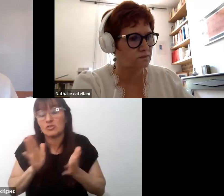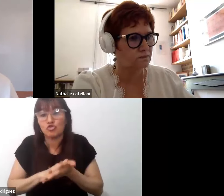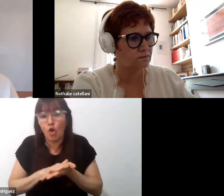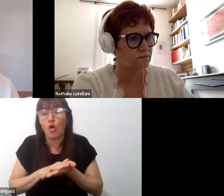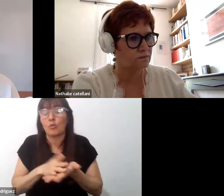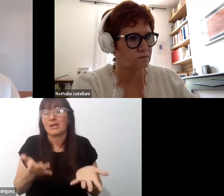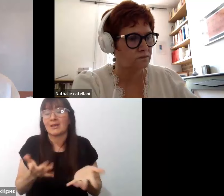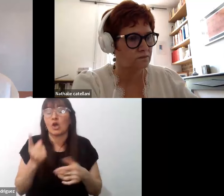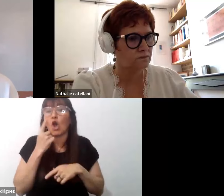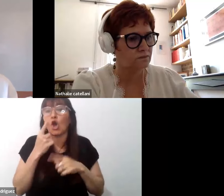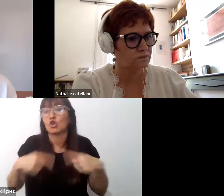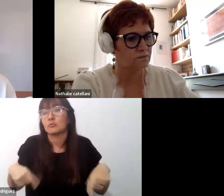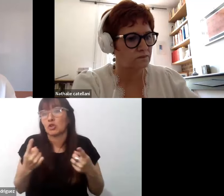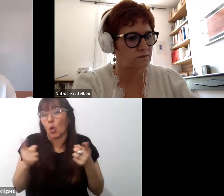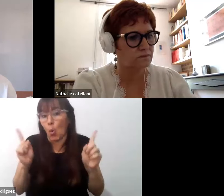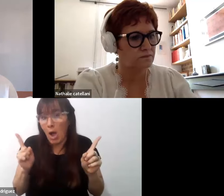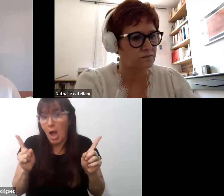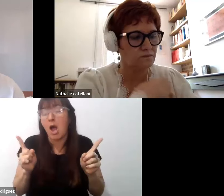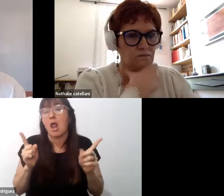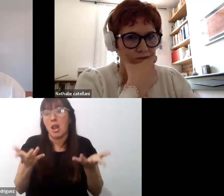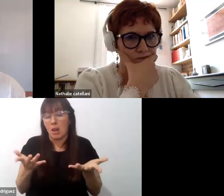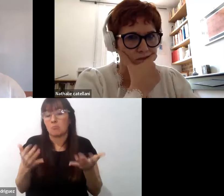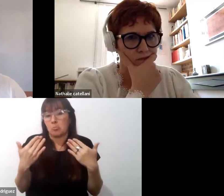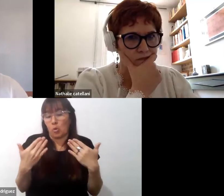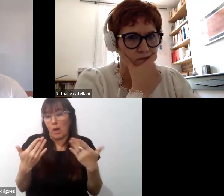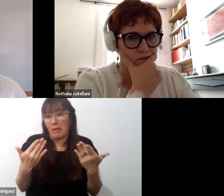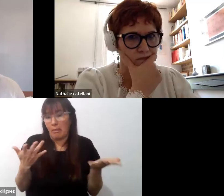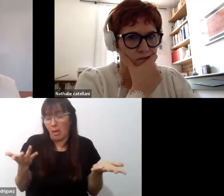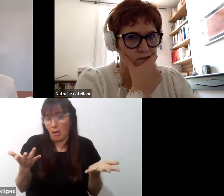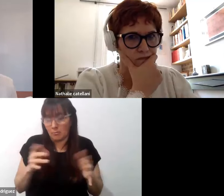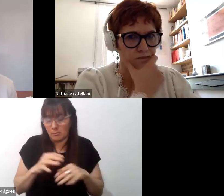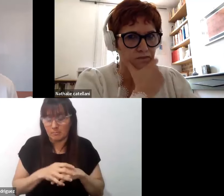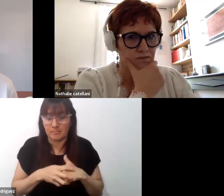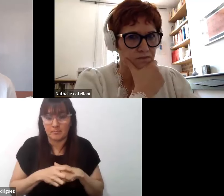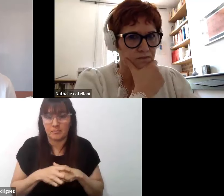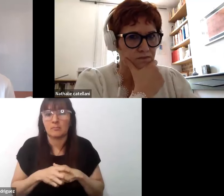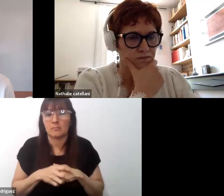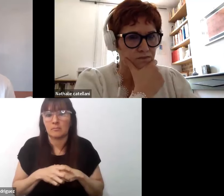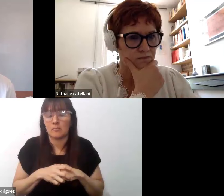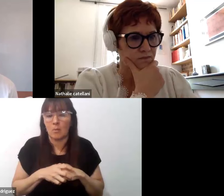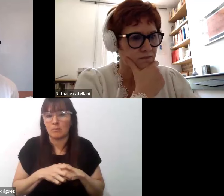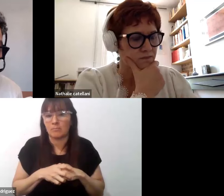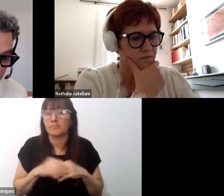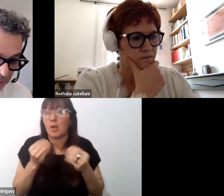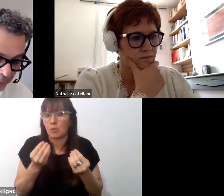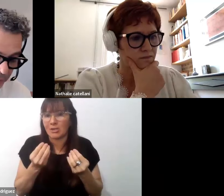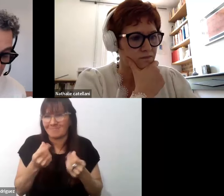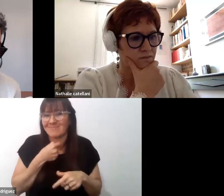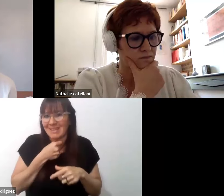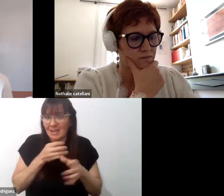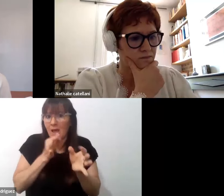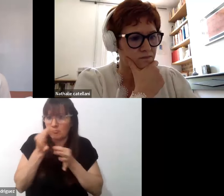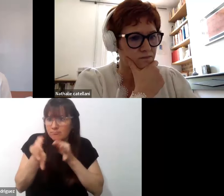conocimientos pueden o tienen la oportunidad de producir, sino también me sedujo justamente por eso, por entrar en una conversación,